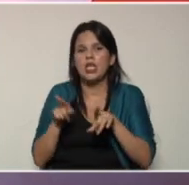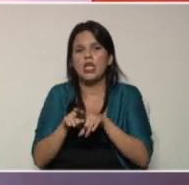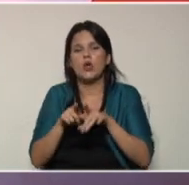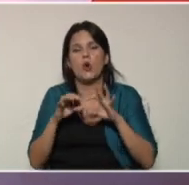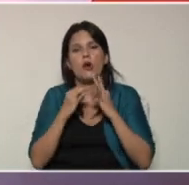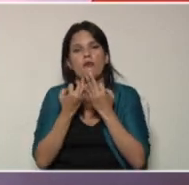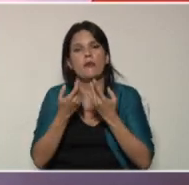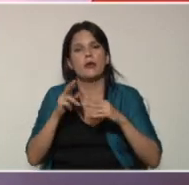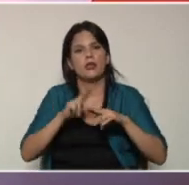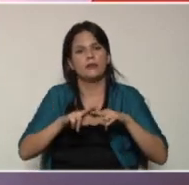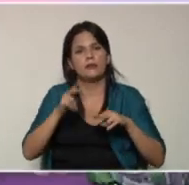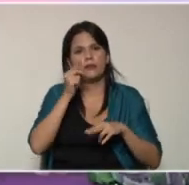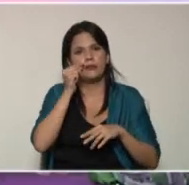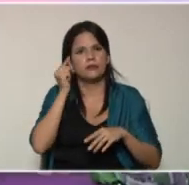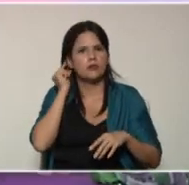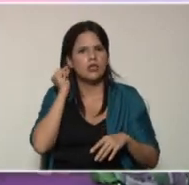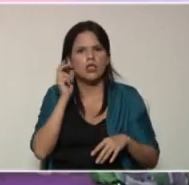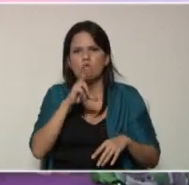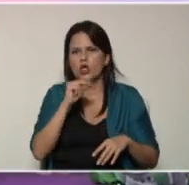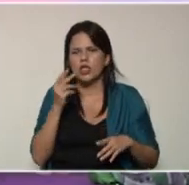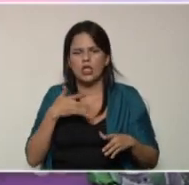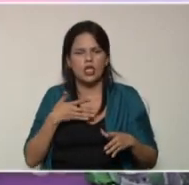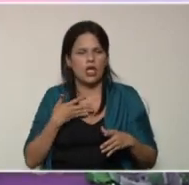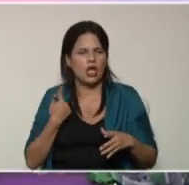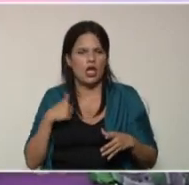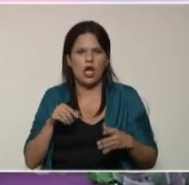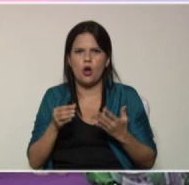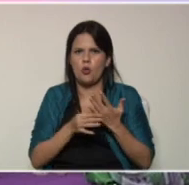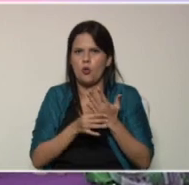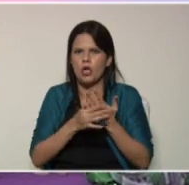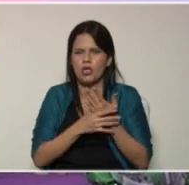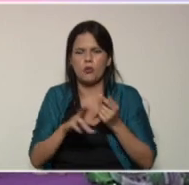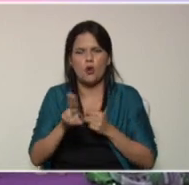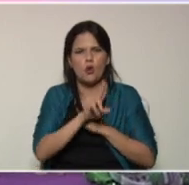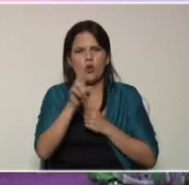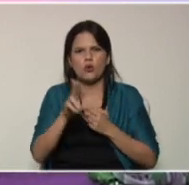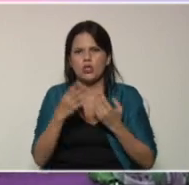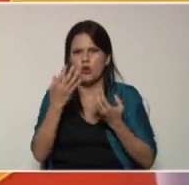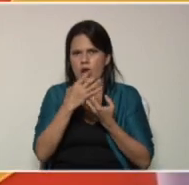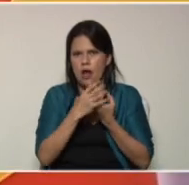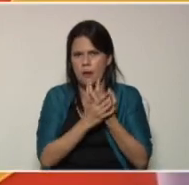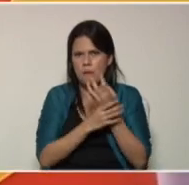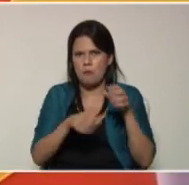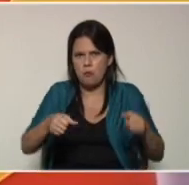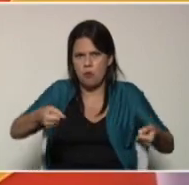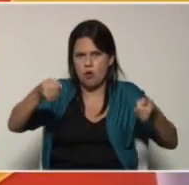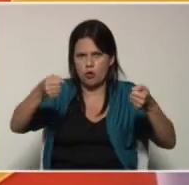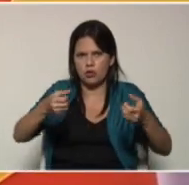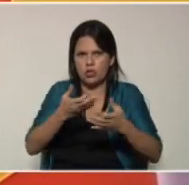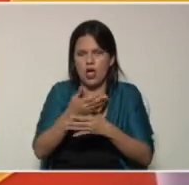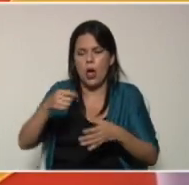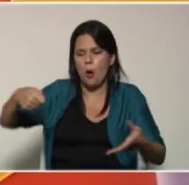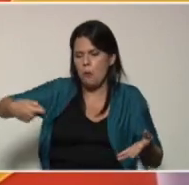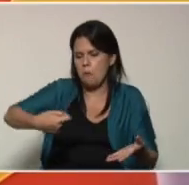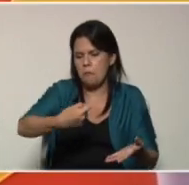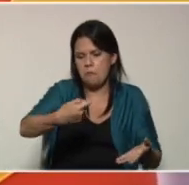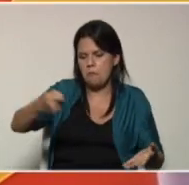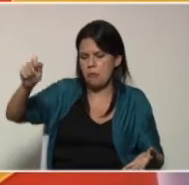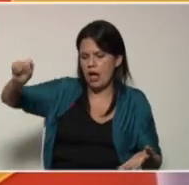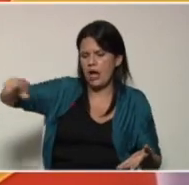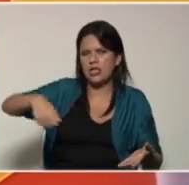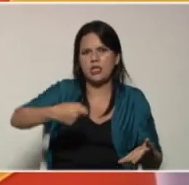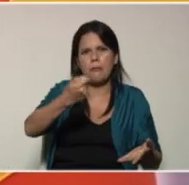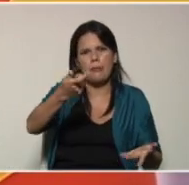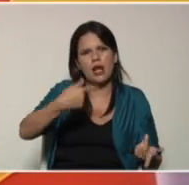y niñas que no tengan guante pueden utilizar unas bolsas o palas edafológicas esas palitas con las que vamos a la